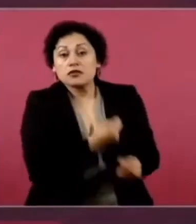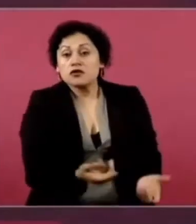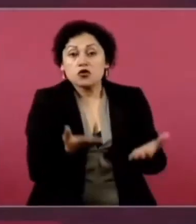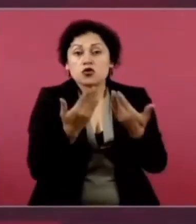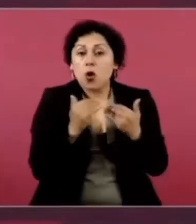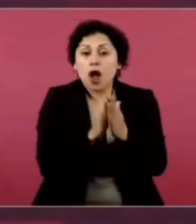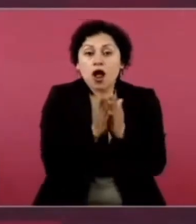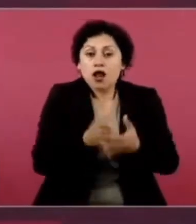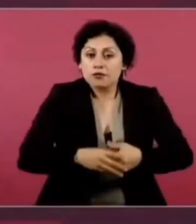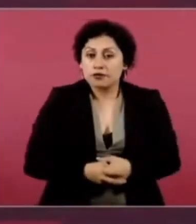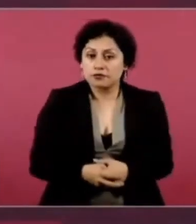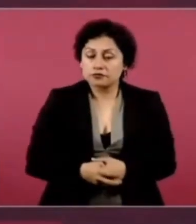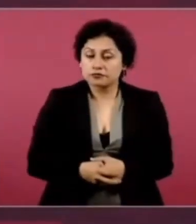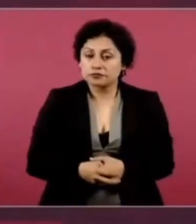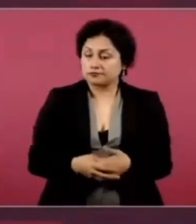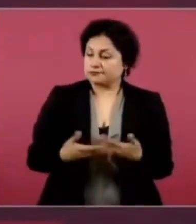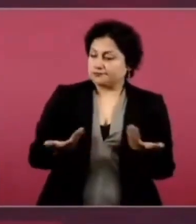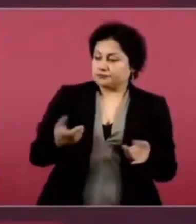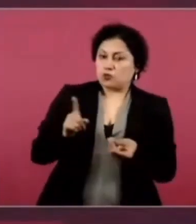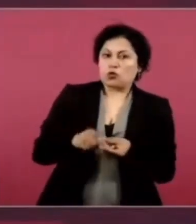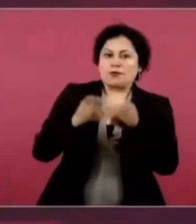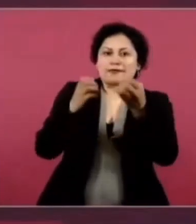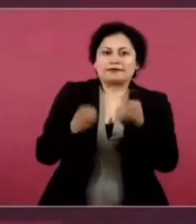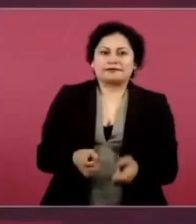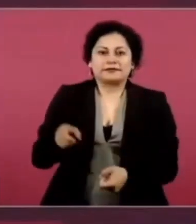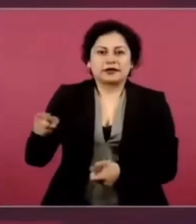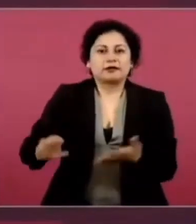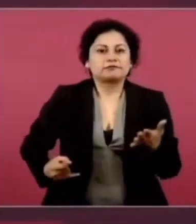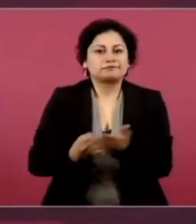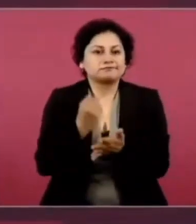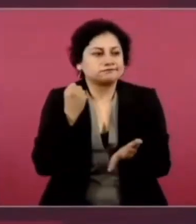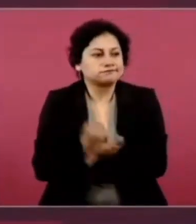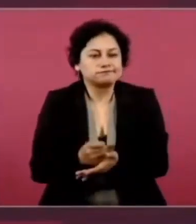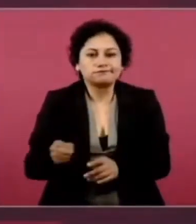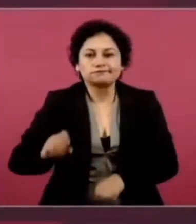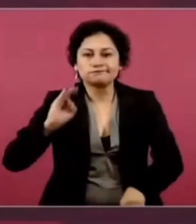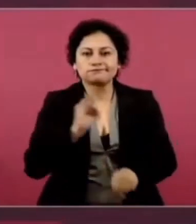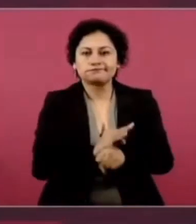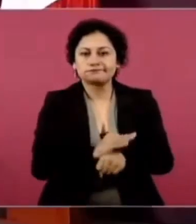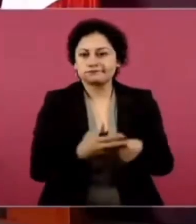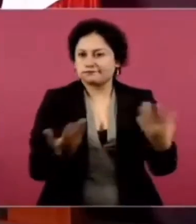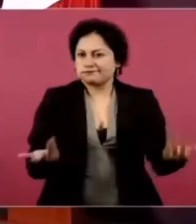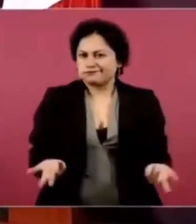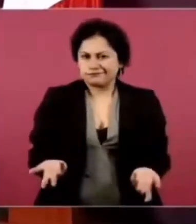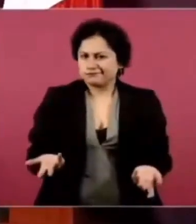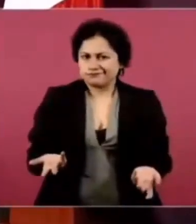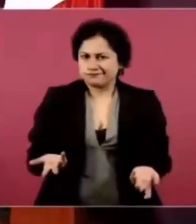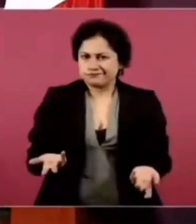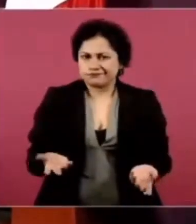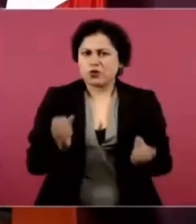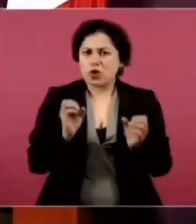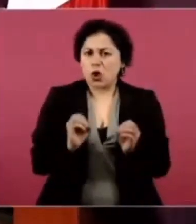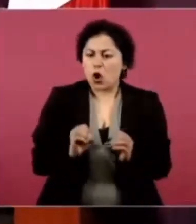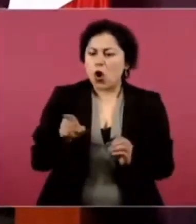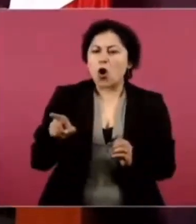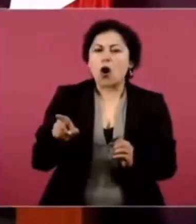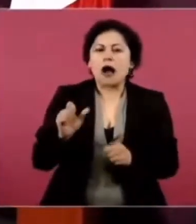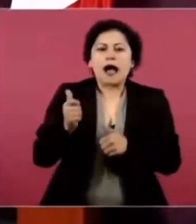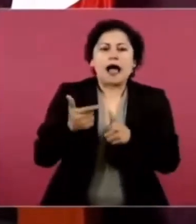Y tampoco resuelve, ni dice nada, del expediente que tiene en el cajón.